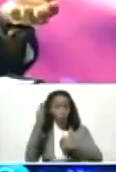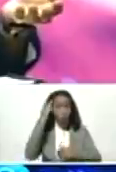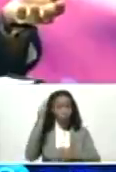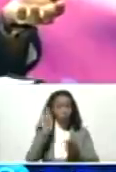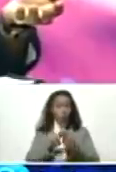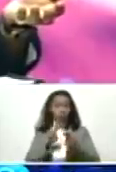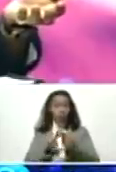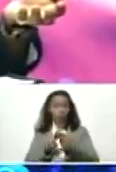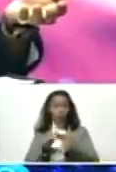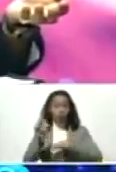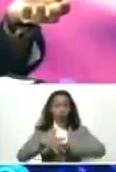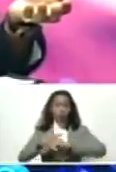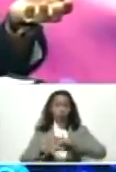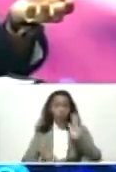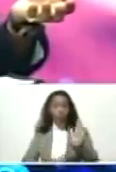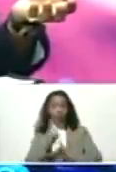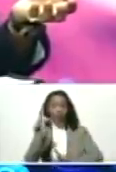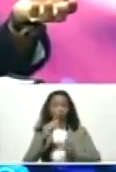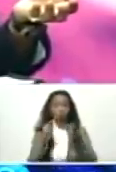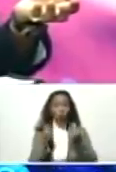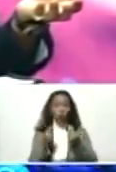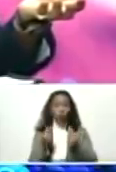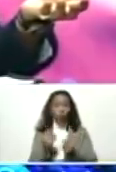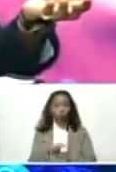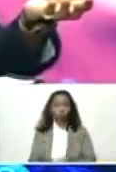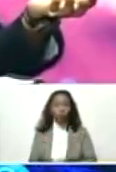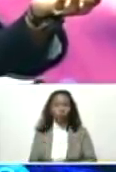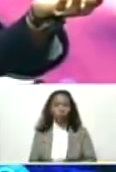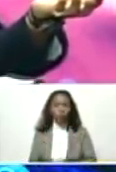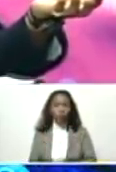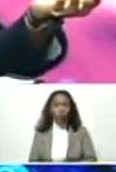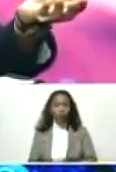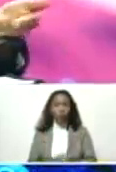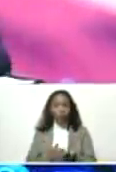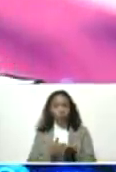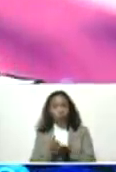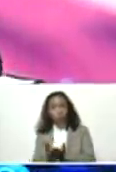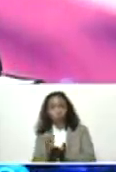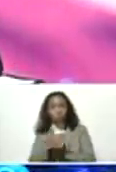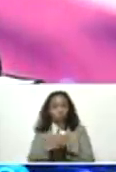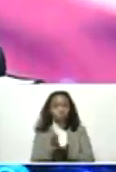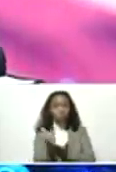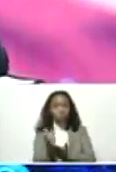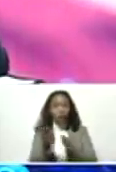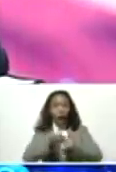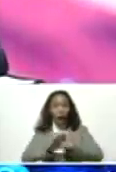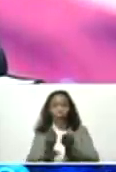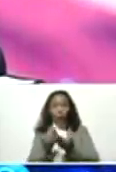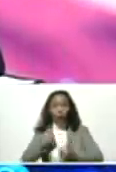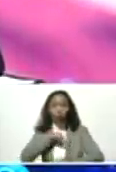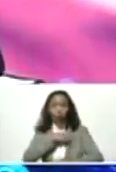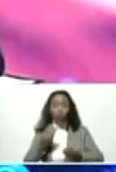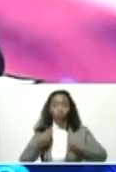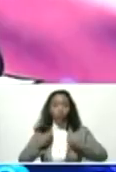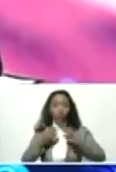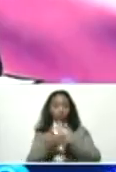para el desarrollo económico es transversal al mundo que estamos viviendo.